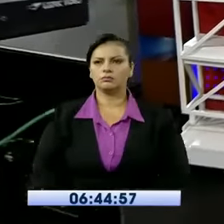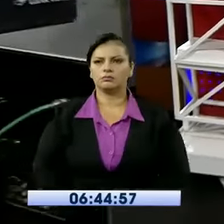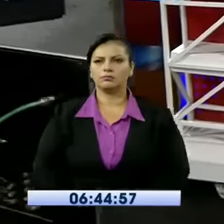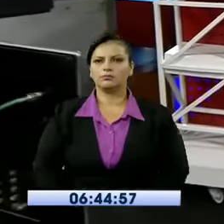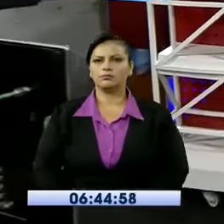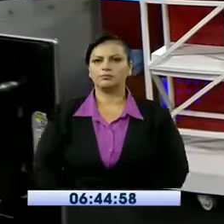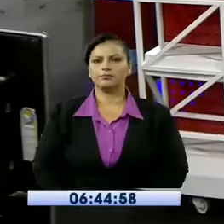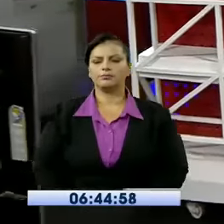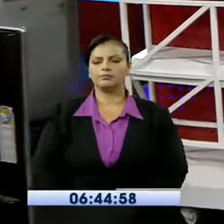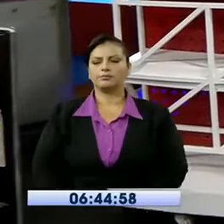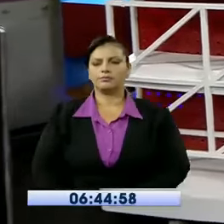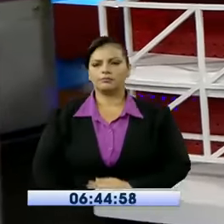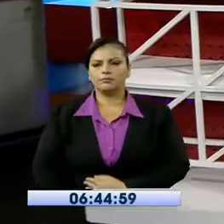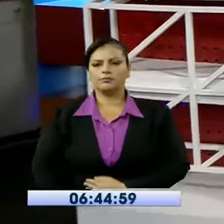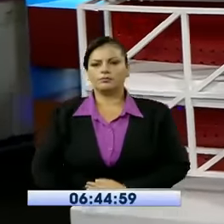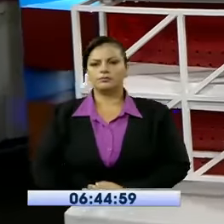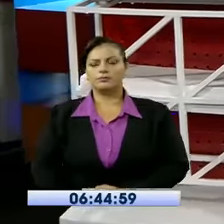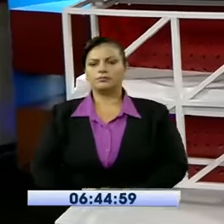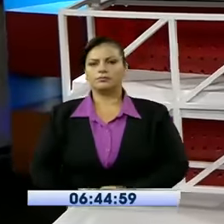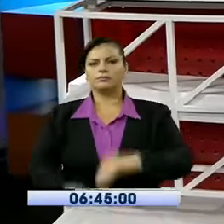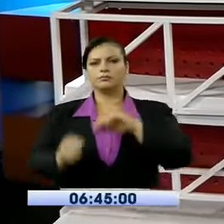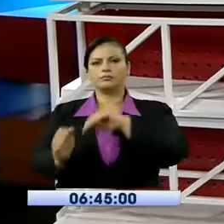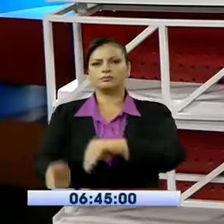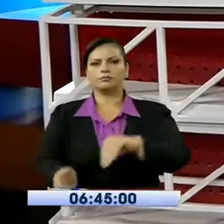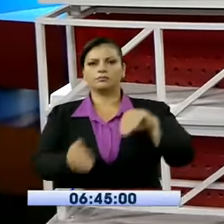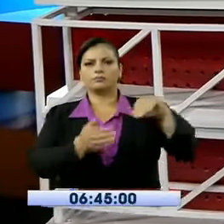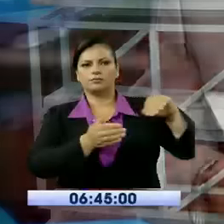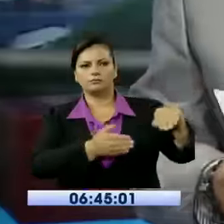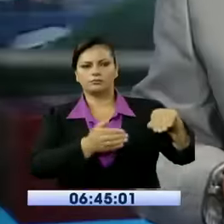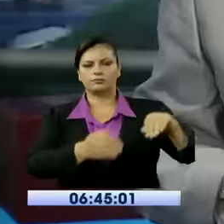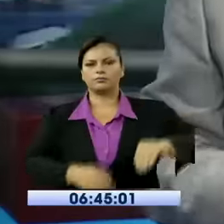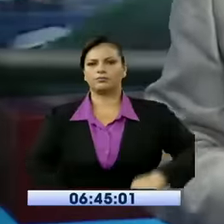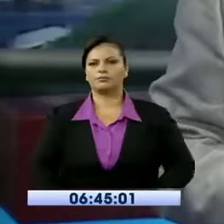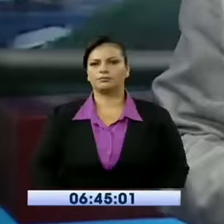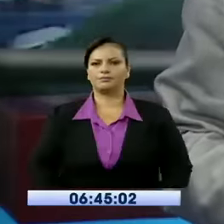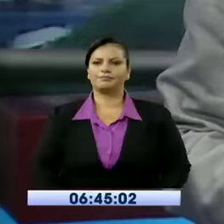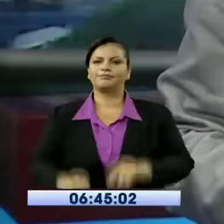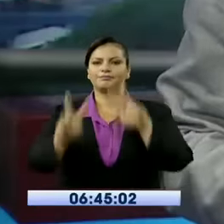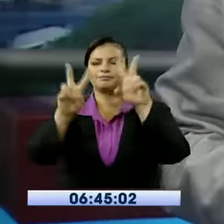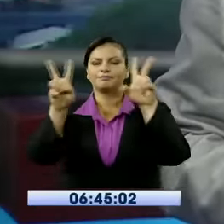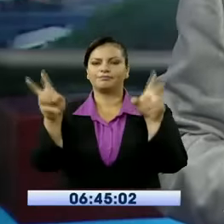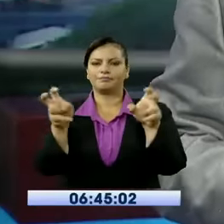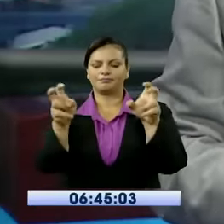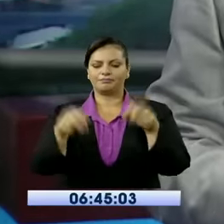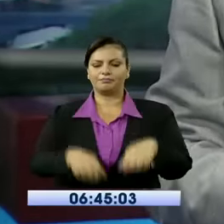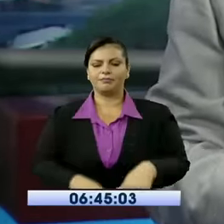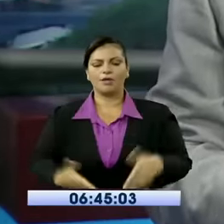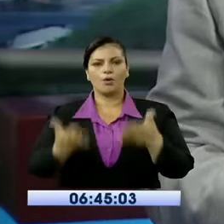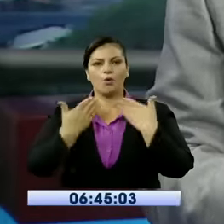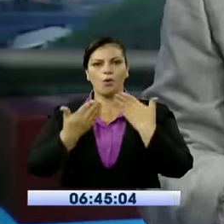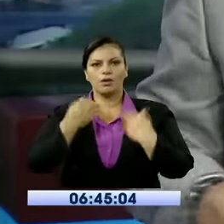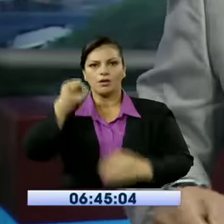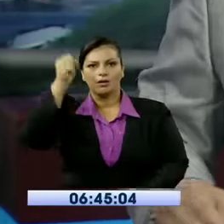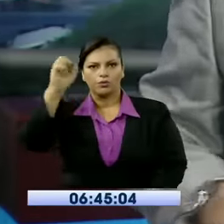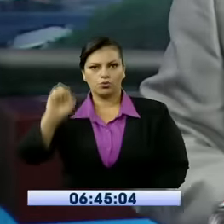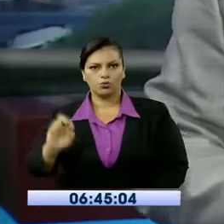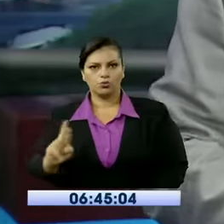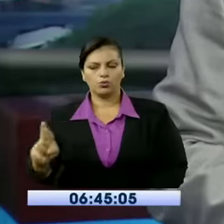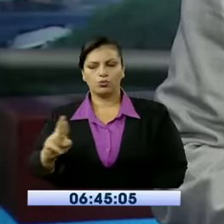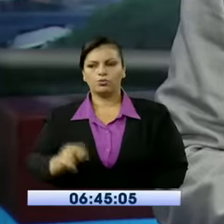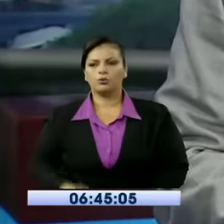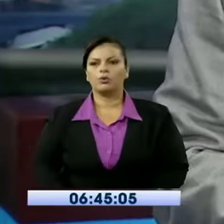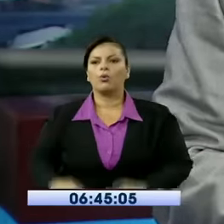Otro enfrentamiento por hinchas o simpatizantes de equipos de fútbol. ¡Qué horror! Al sur de Guayaquil, un grupo de personas desató un feroz